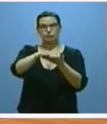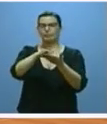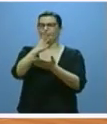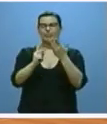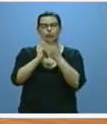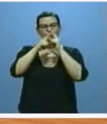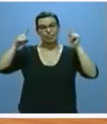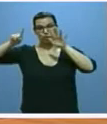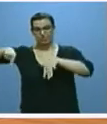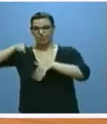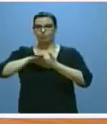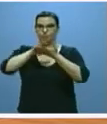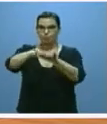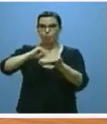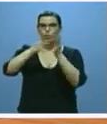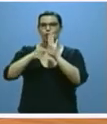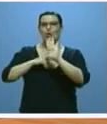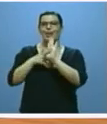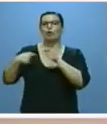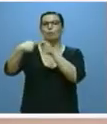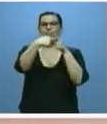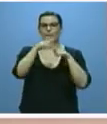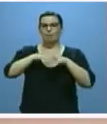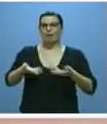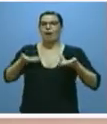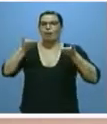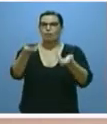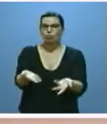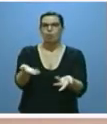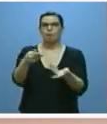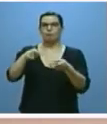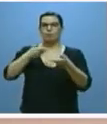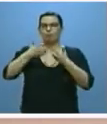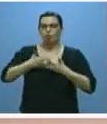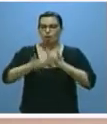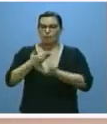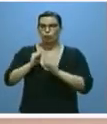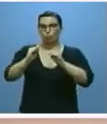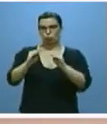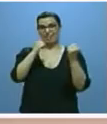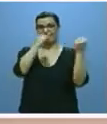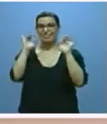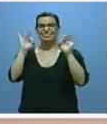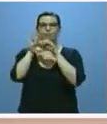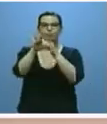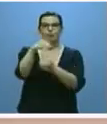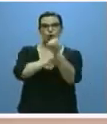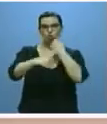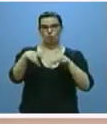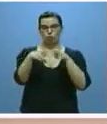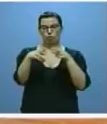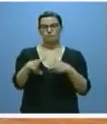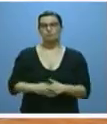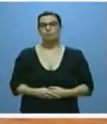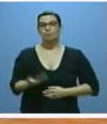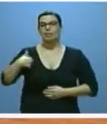que facilitará el funcionamiento de estas entidades de economía social. Paso con ello al tercer